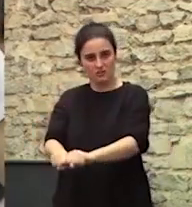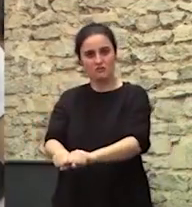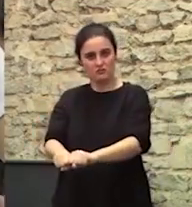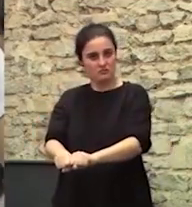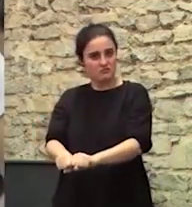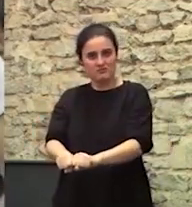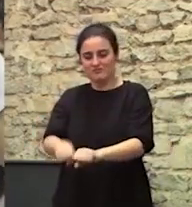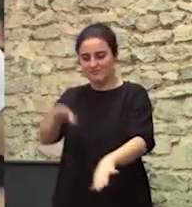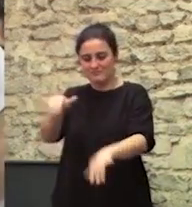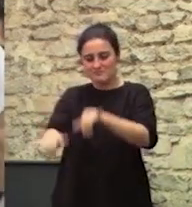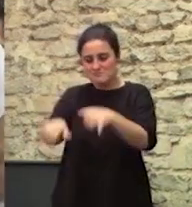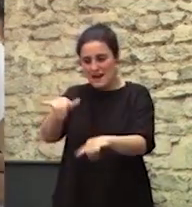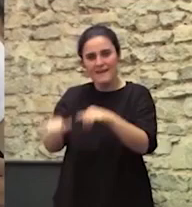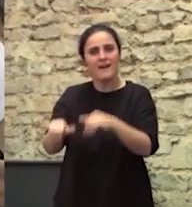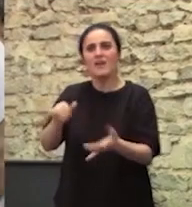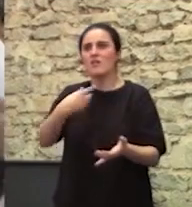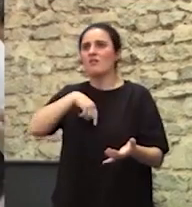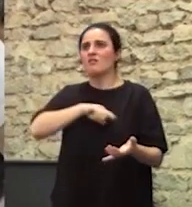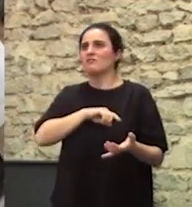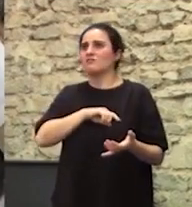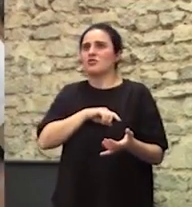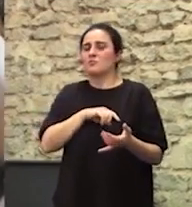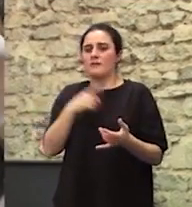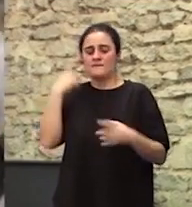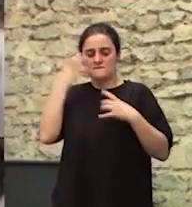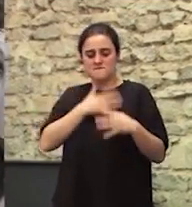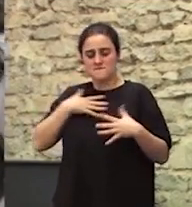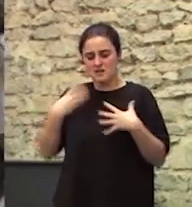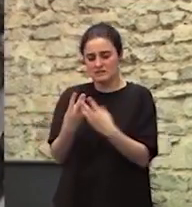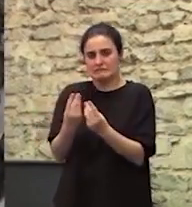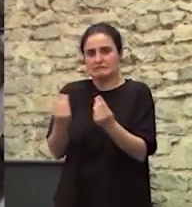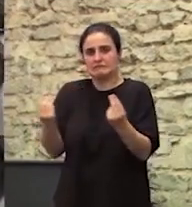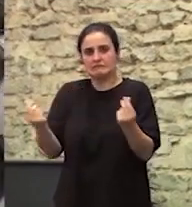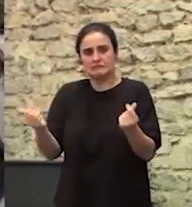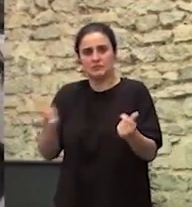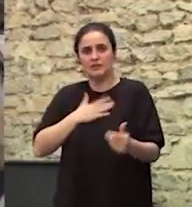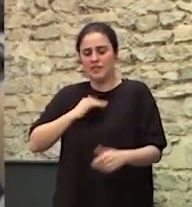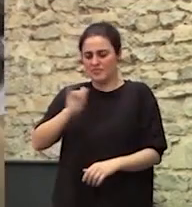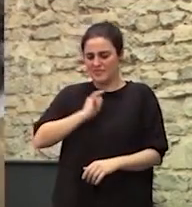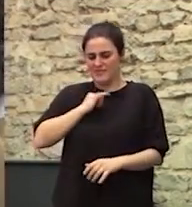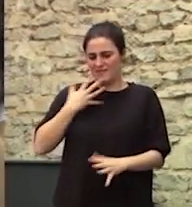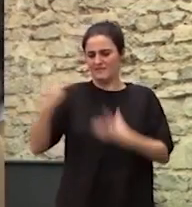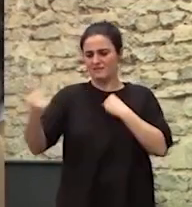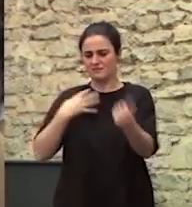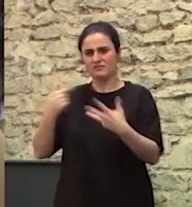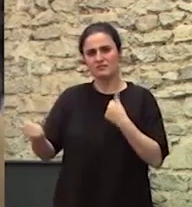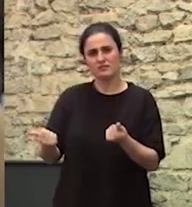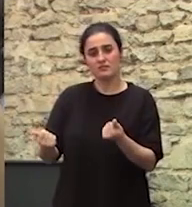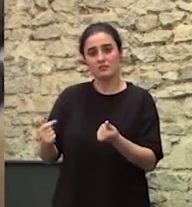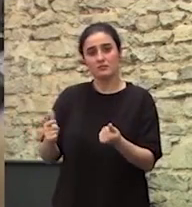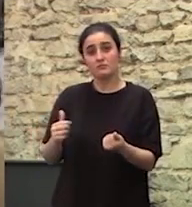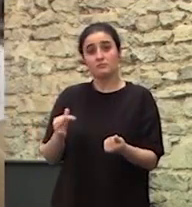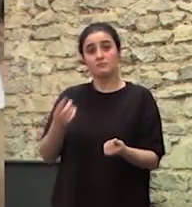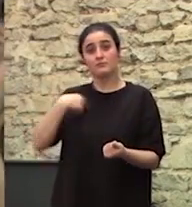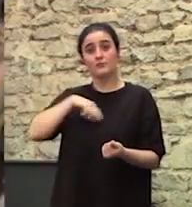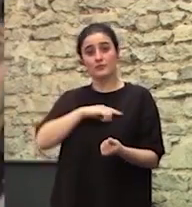Instrumentalizado Manejado Desdibujado Nos han arrancado las señas de identidad Y encima Tenemos